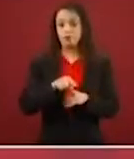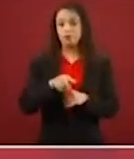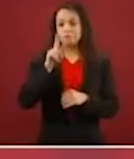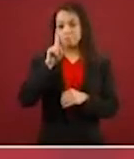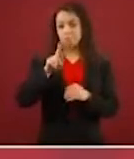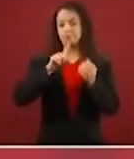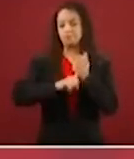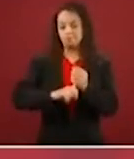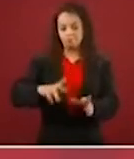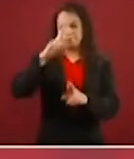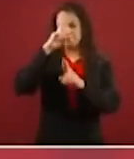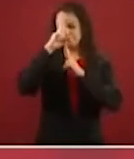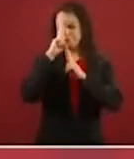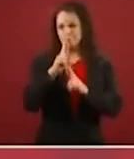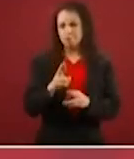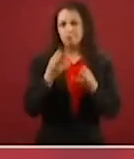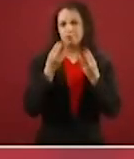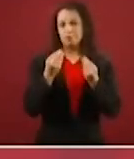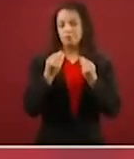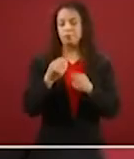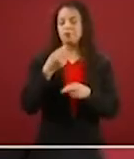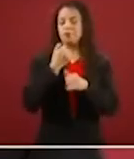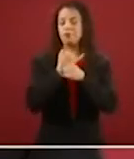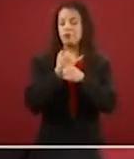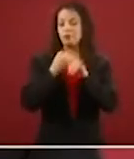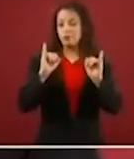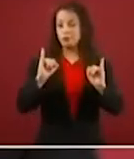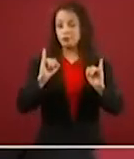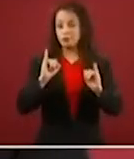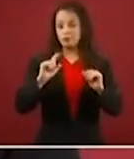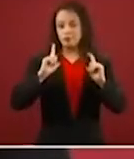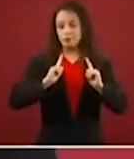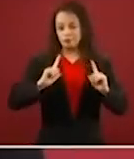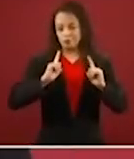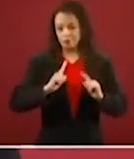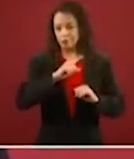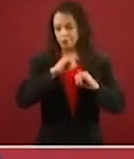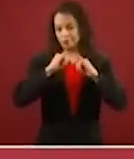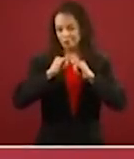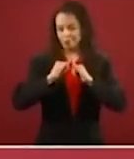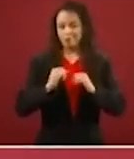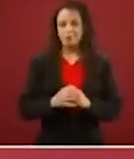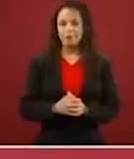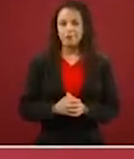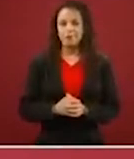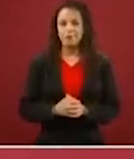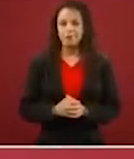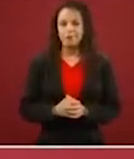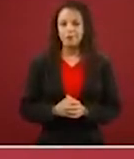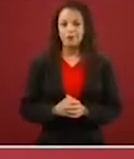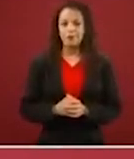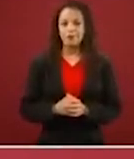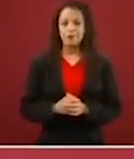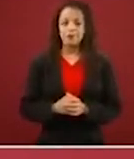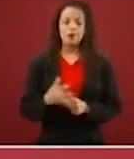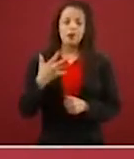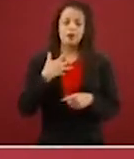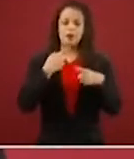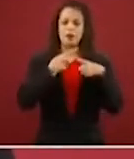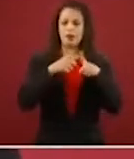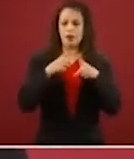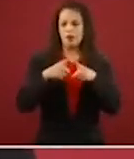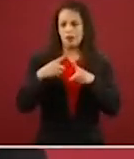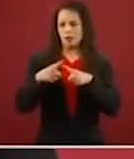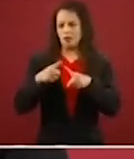a la independencia judicial. Les comento que en varias ocasiones